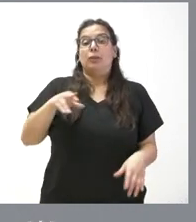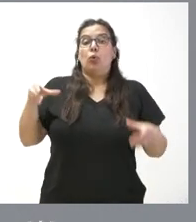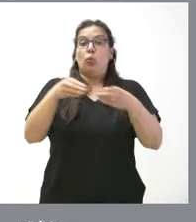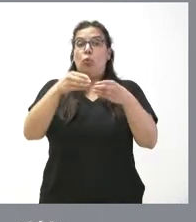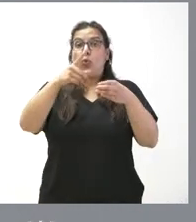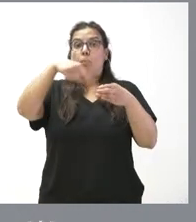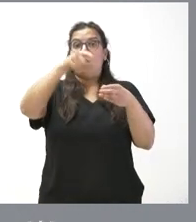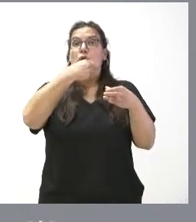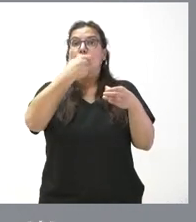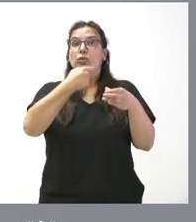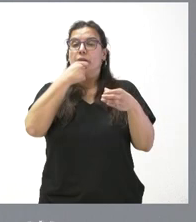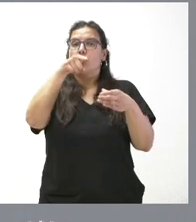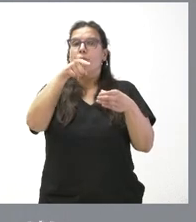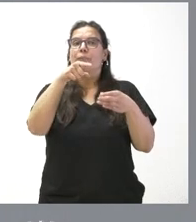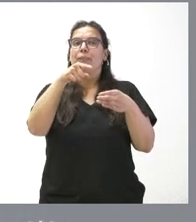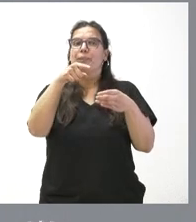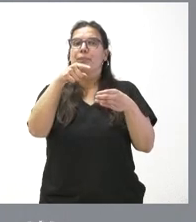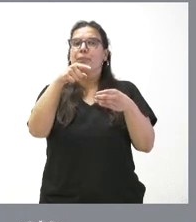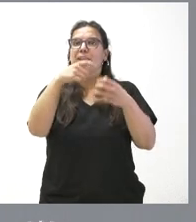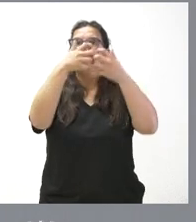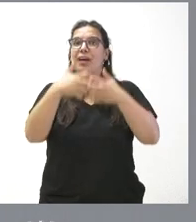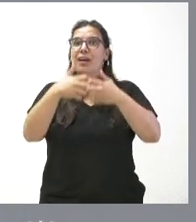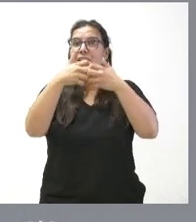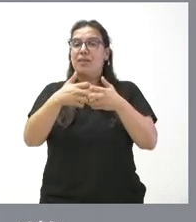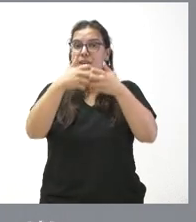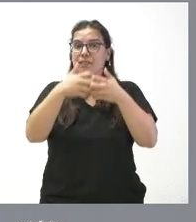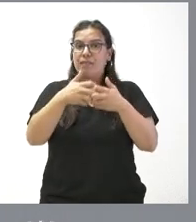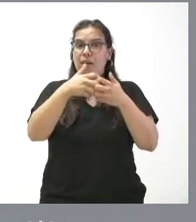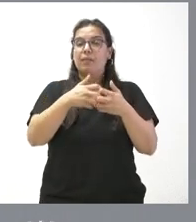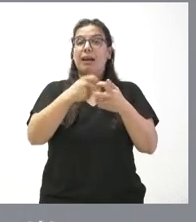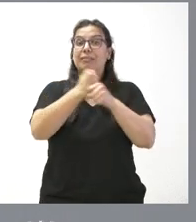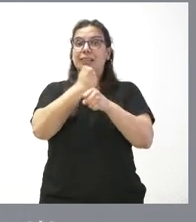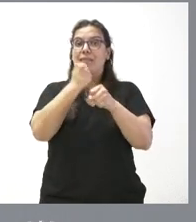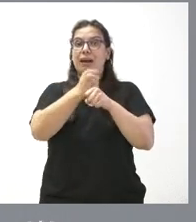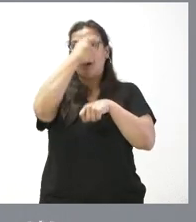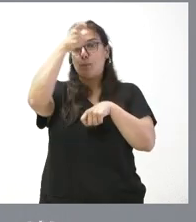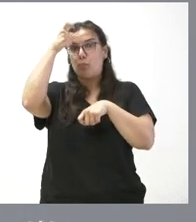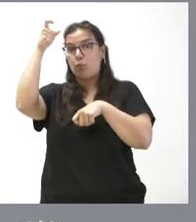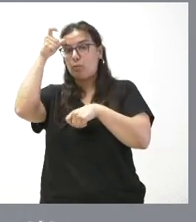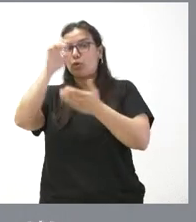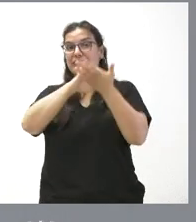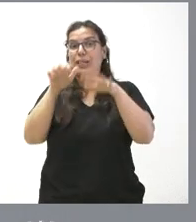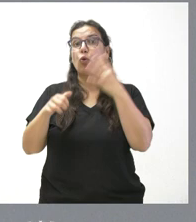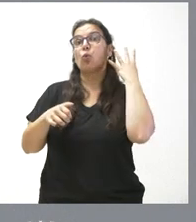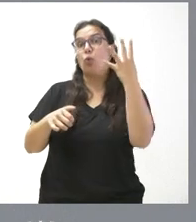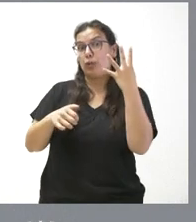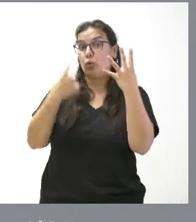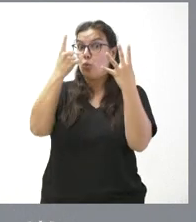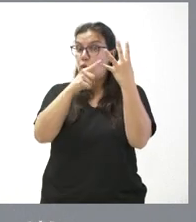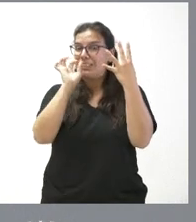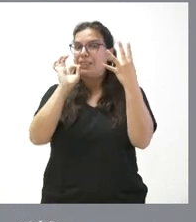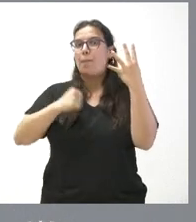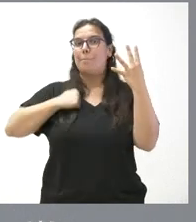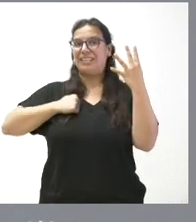tiene actividades en cuatro municipios de Castilla y León y dentro del municipio de Venta de Baños tiene